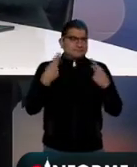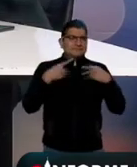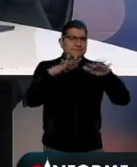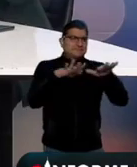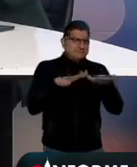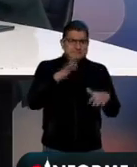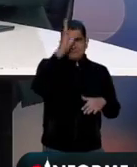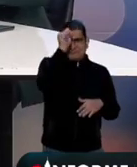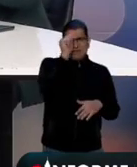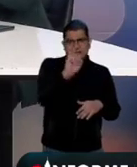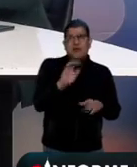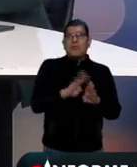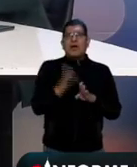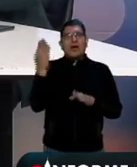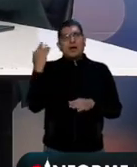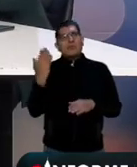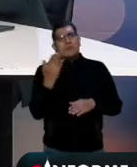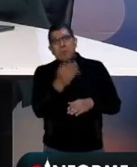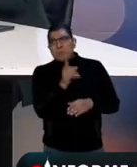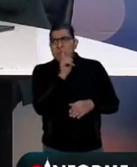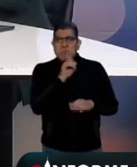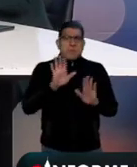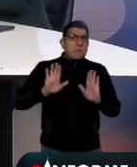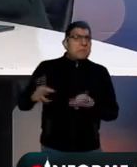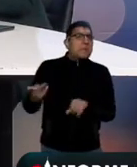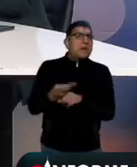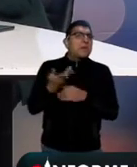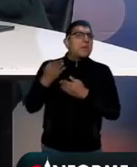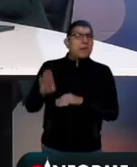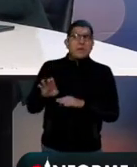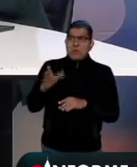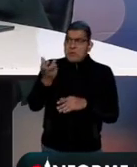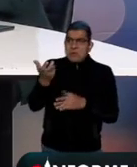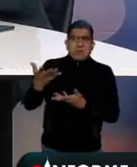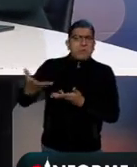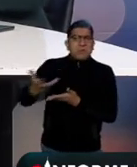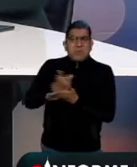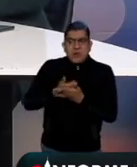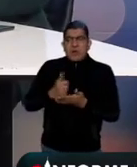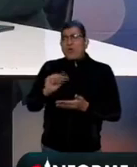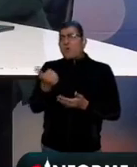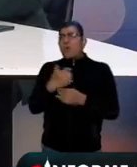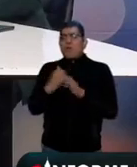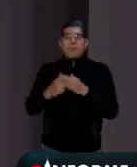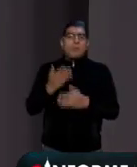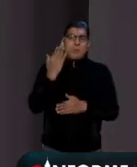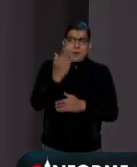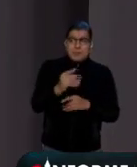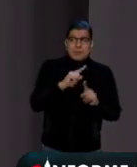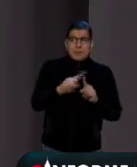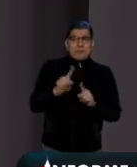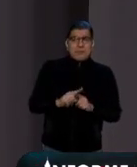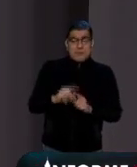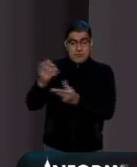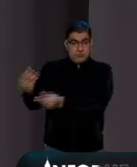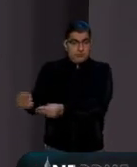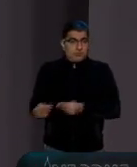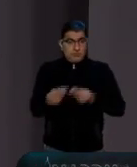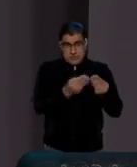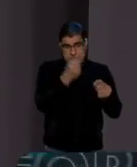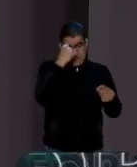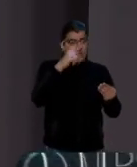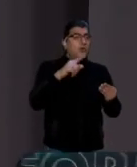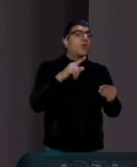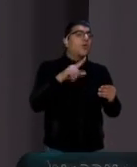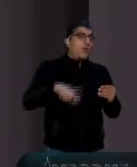además era una cosa que se venía reclamando que parte de esos recursos y otros que se están solicitando, pues pasen a manos de estados